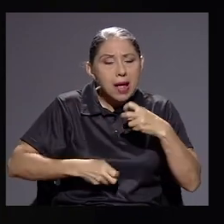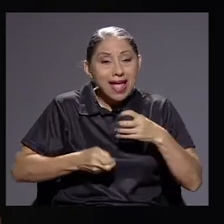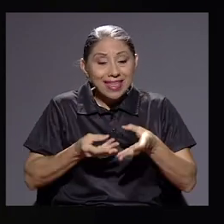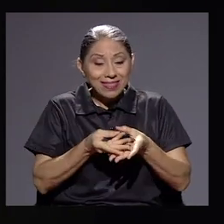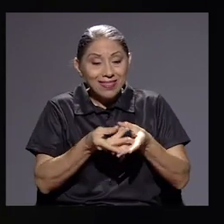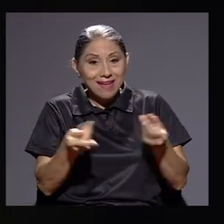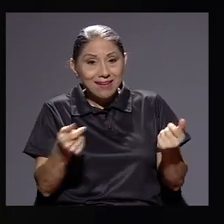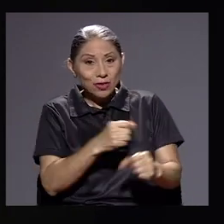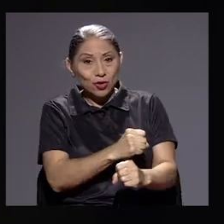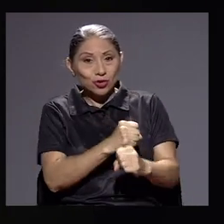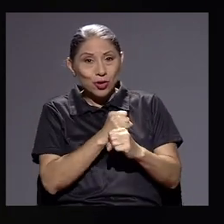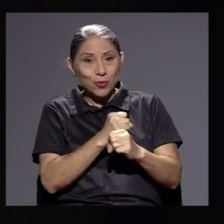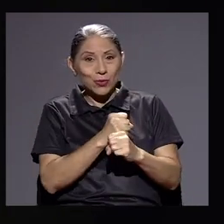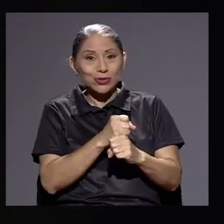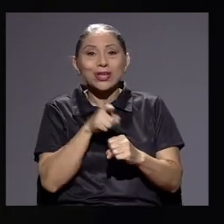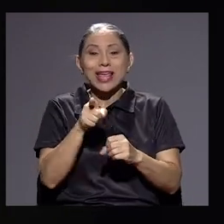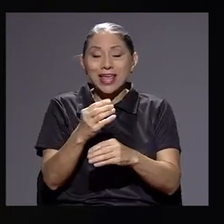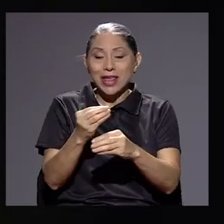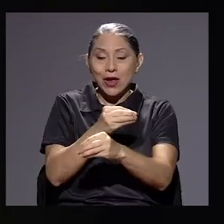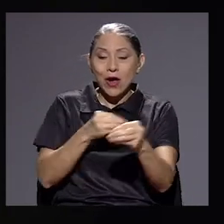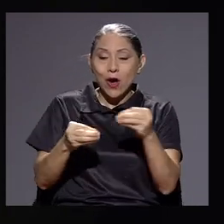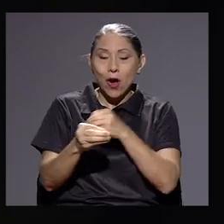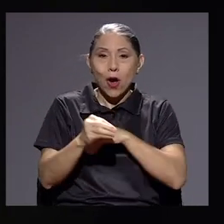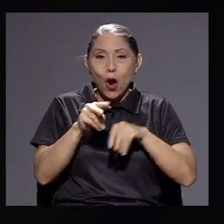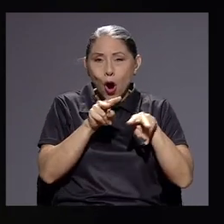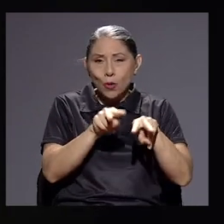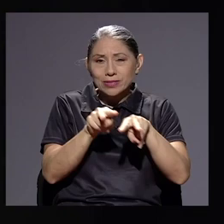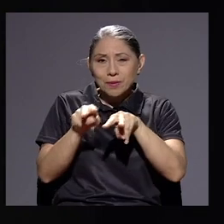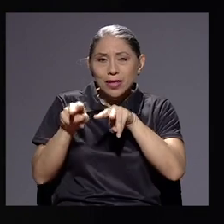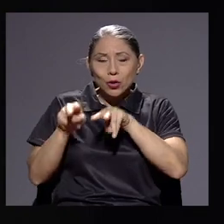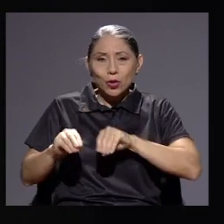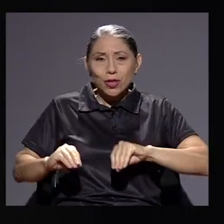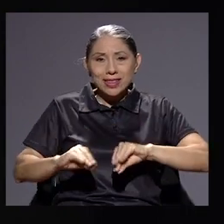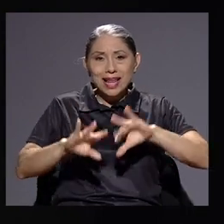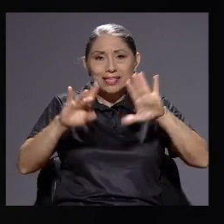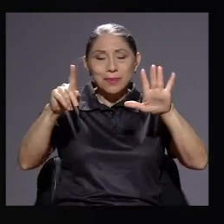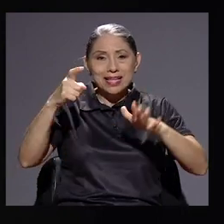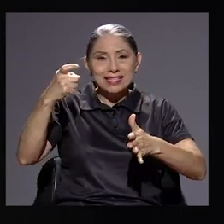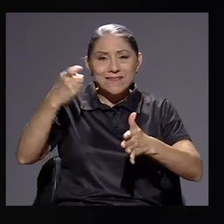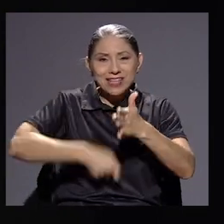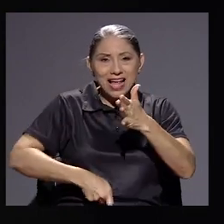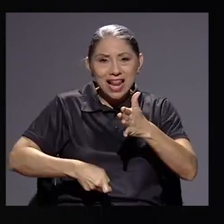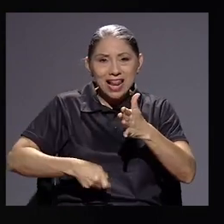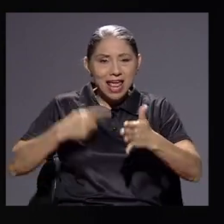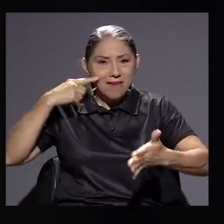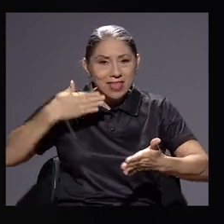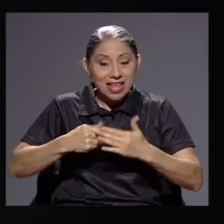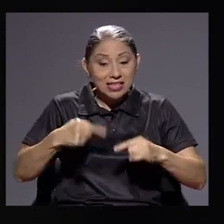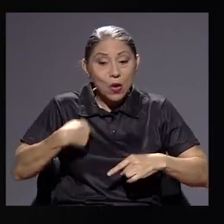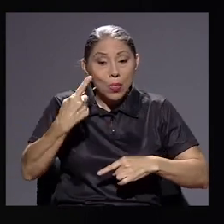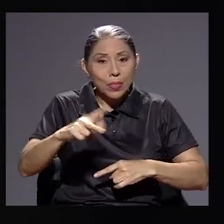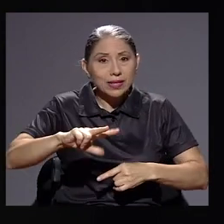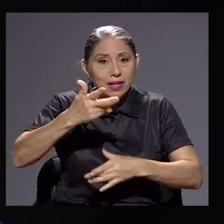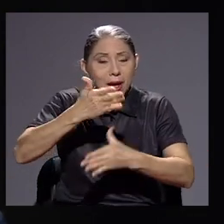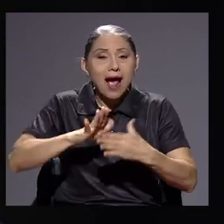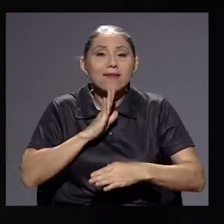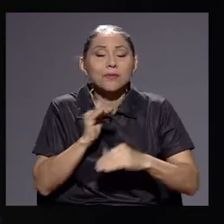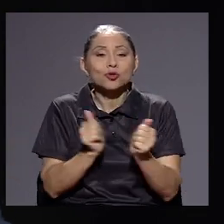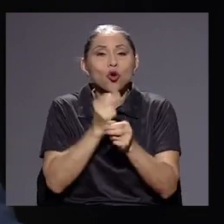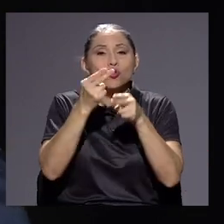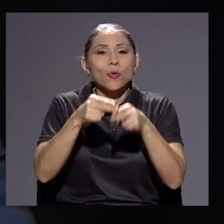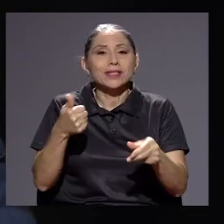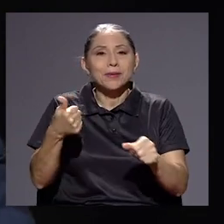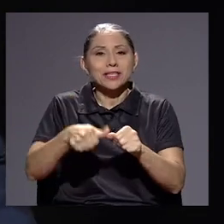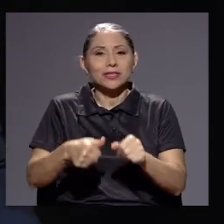seguros y, en este caso específico, el Observatorio de Transparencia Fiscal evidencia. Y que en este tercer bloque hablaremos con nombres y